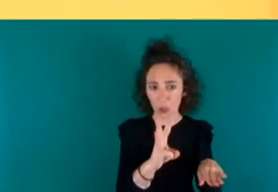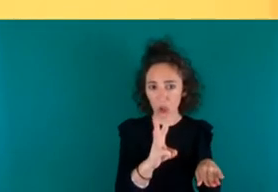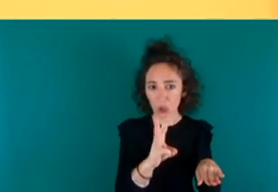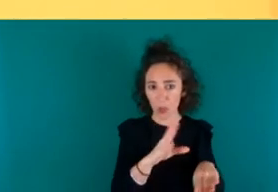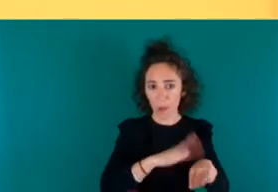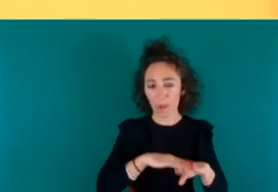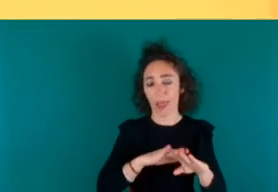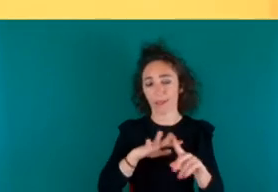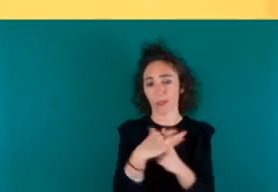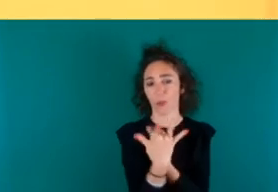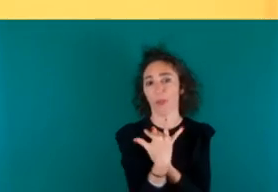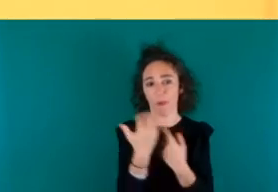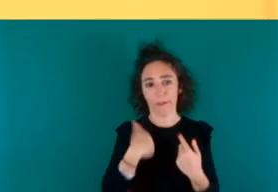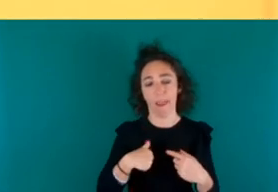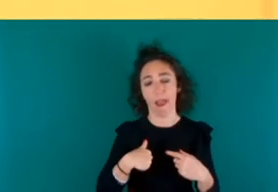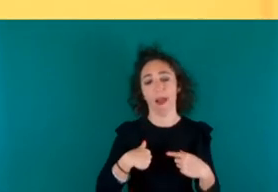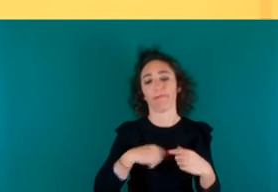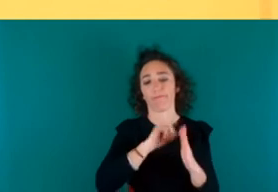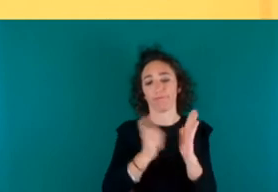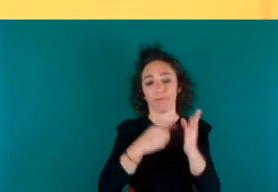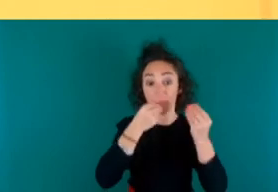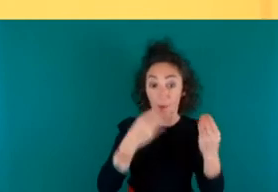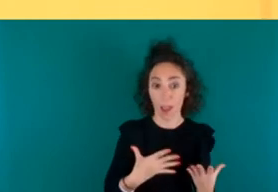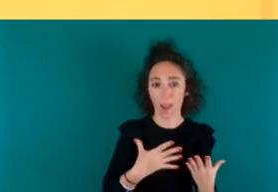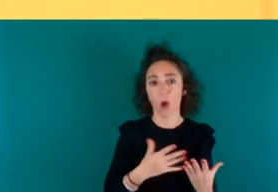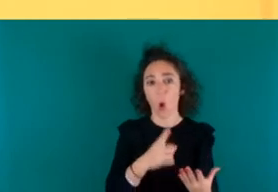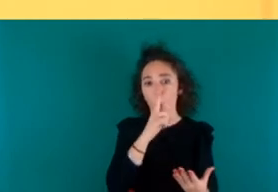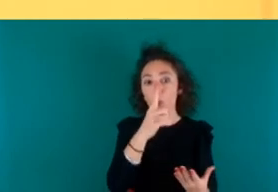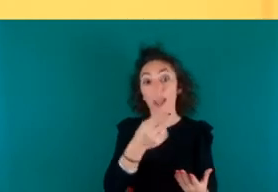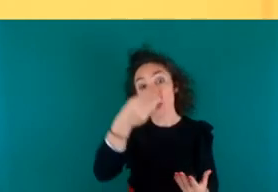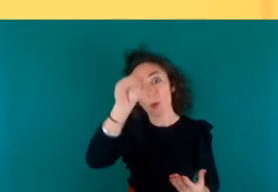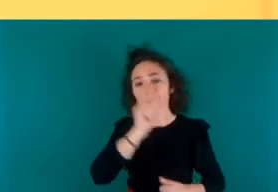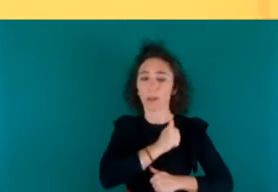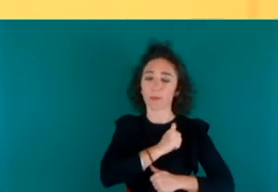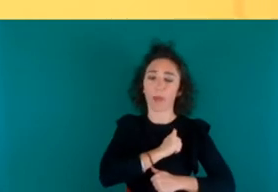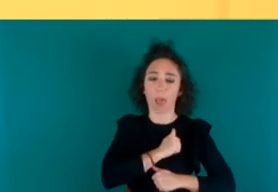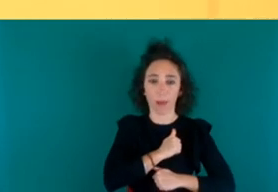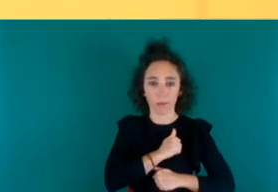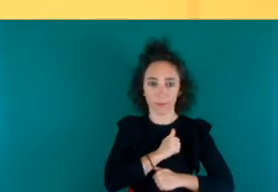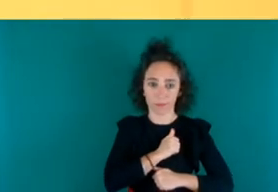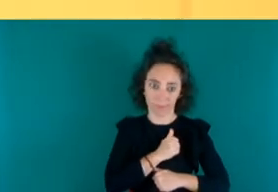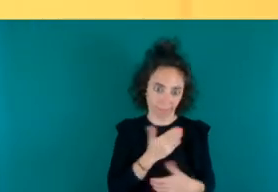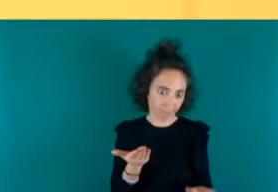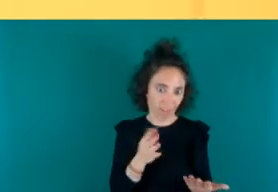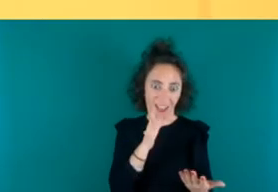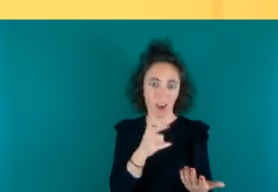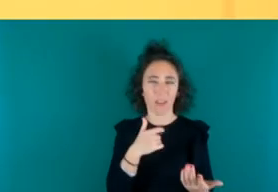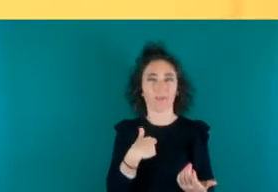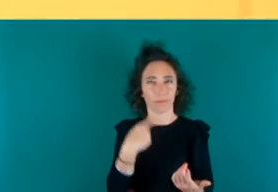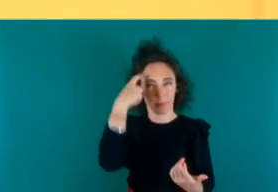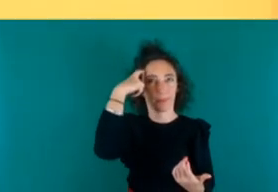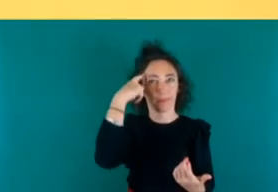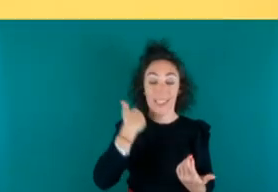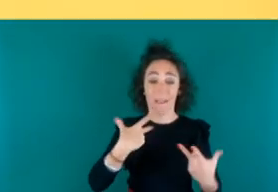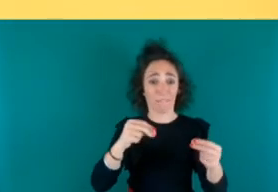tu situación esperar un año más después de regularizar tu situación y otra cosa que ahora se me está viniendo a la mente y termino ya para